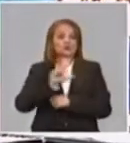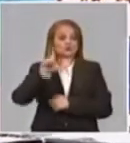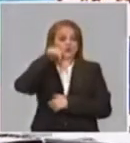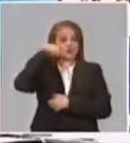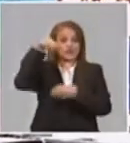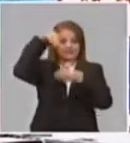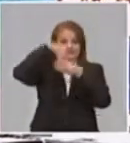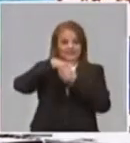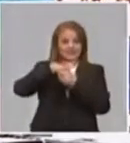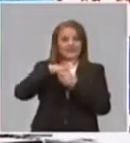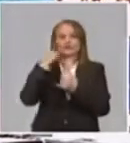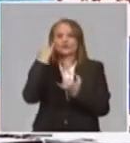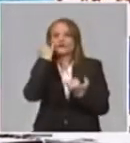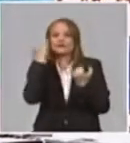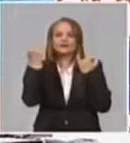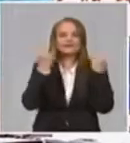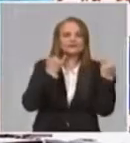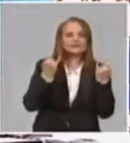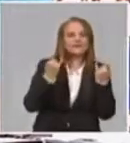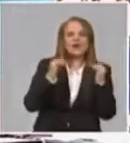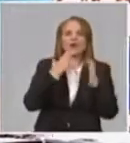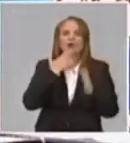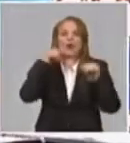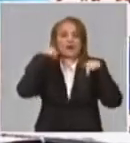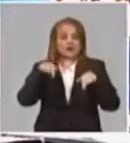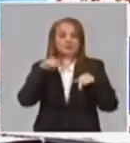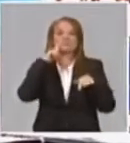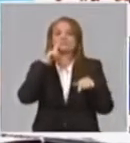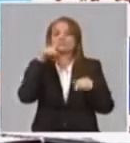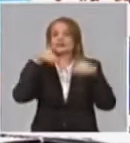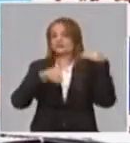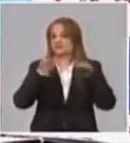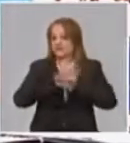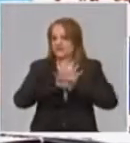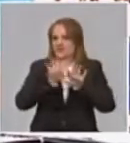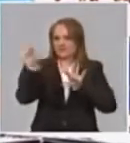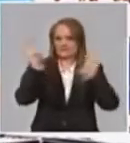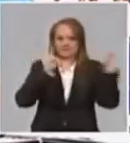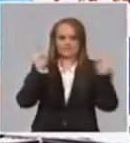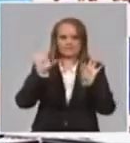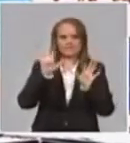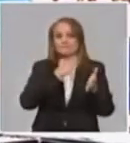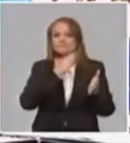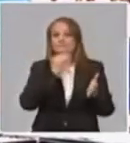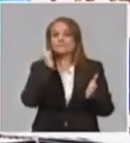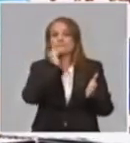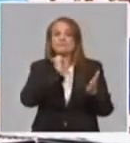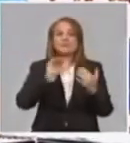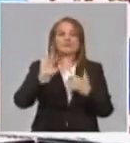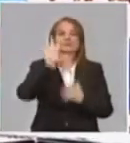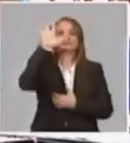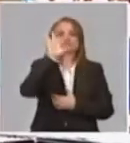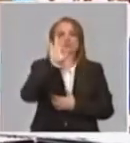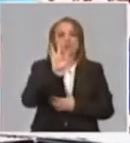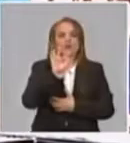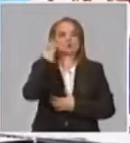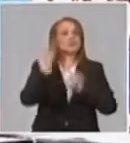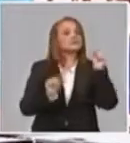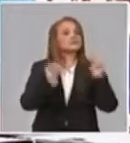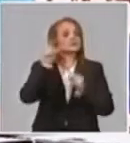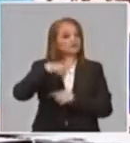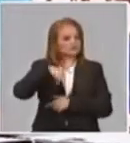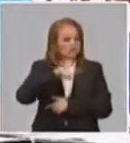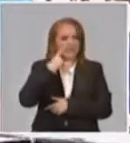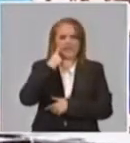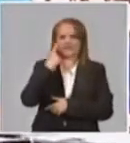se han identificado y participan, ya seleccionados, más de 50 personas, que muchas ya lo han